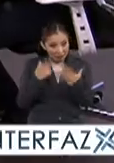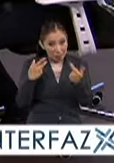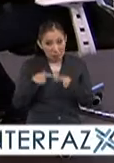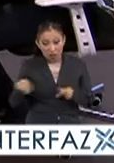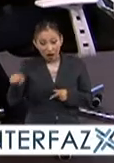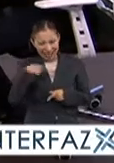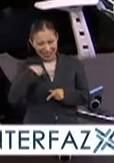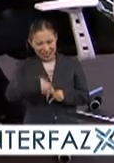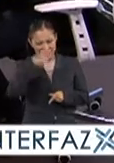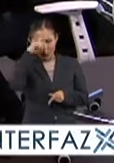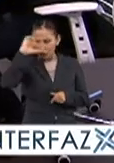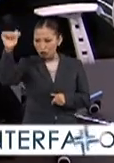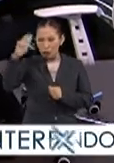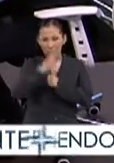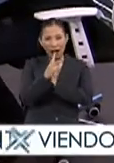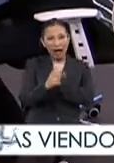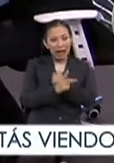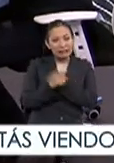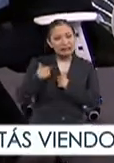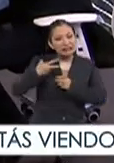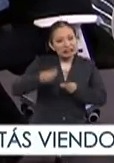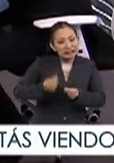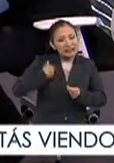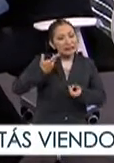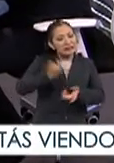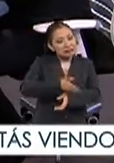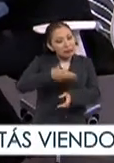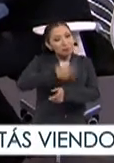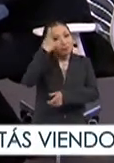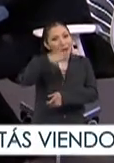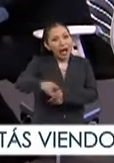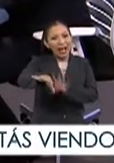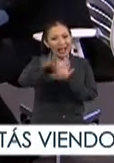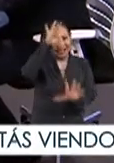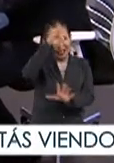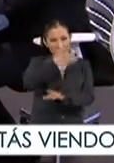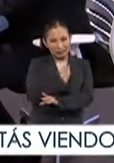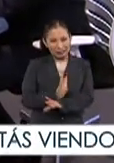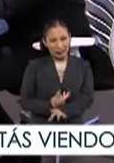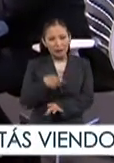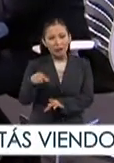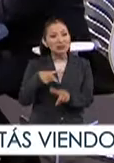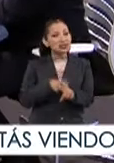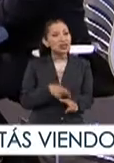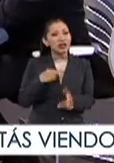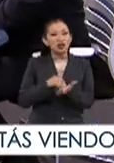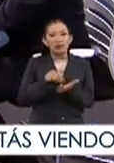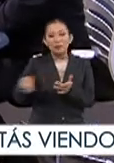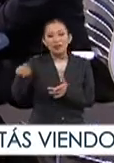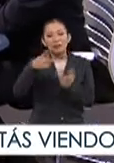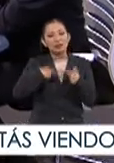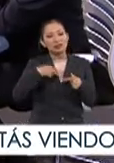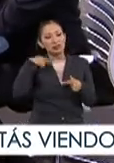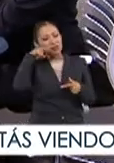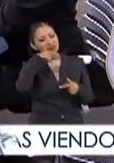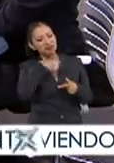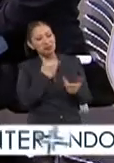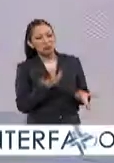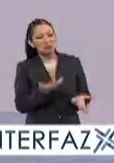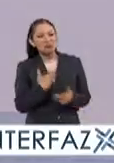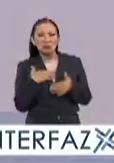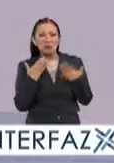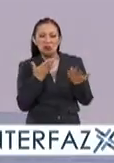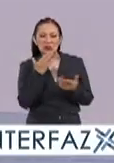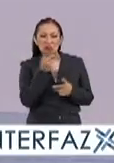más que en México y algunos otros países han invertido mucho dinero en sus procesos electorales, lo cierto es que sigue habiendo una falta de percepción de legalidad, de